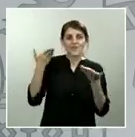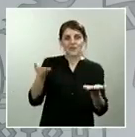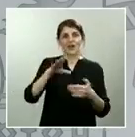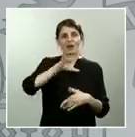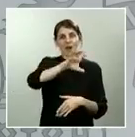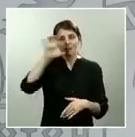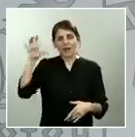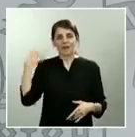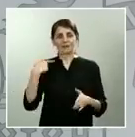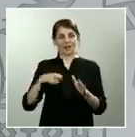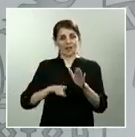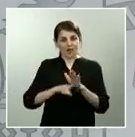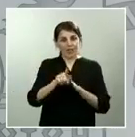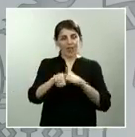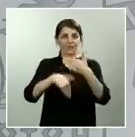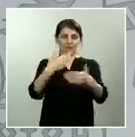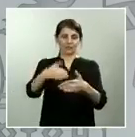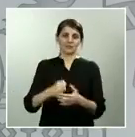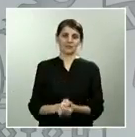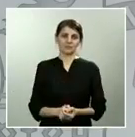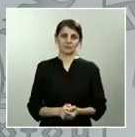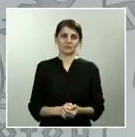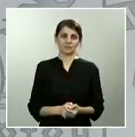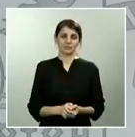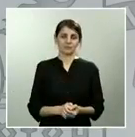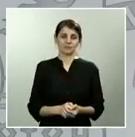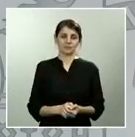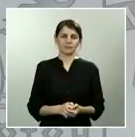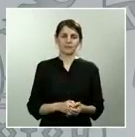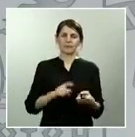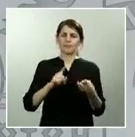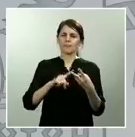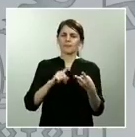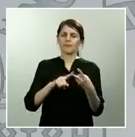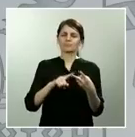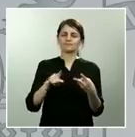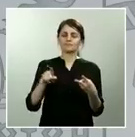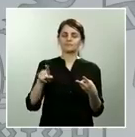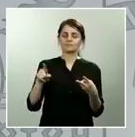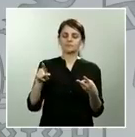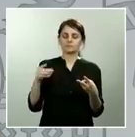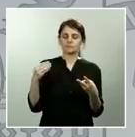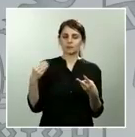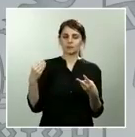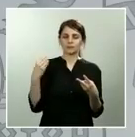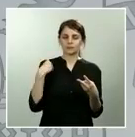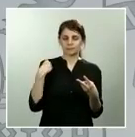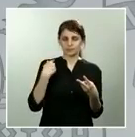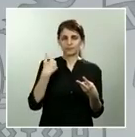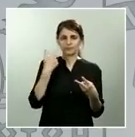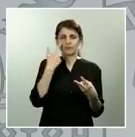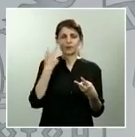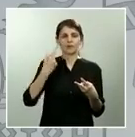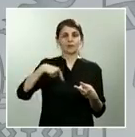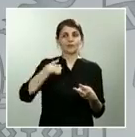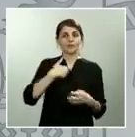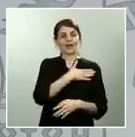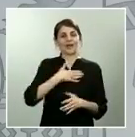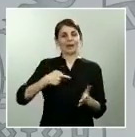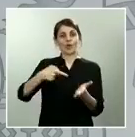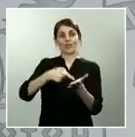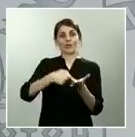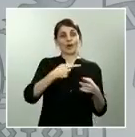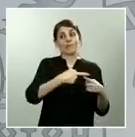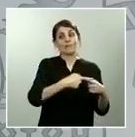enfermedad. En segundo lugar, nosotros hemos optado por los instrumentos que permitan la mutualización de la deuda. La forma que adquiera